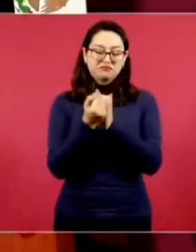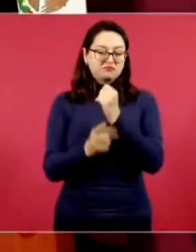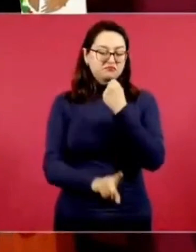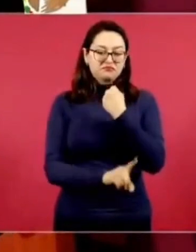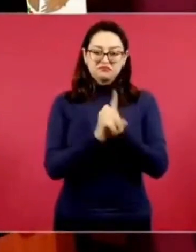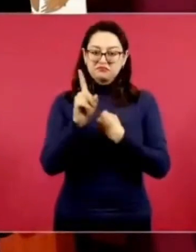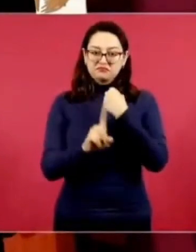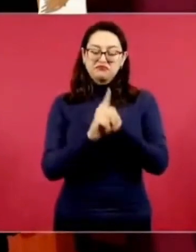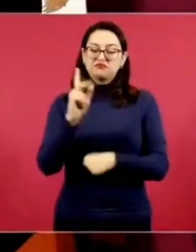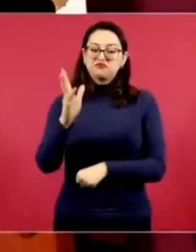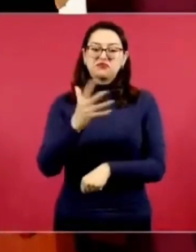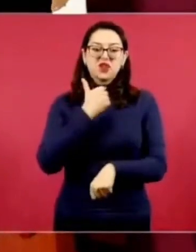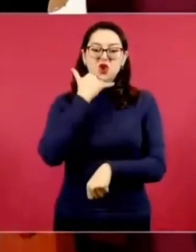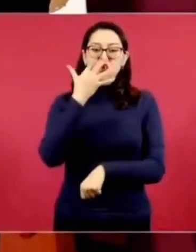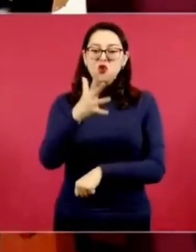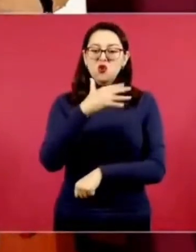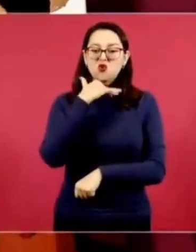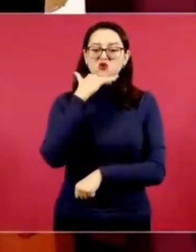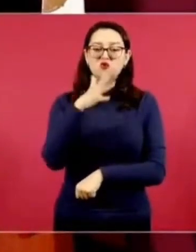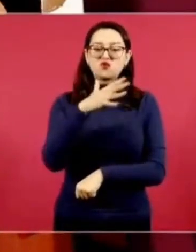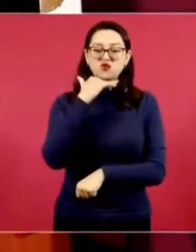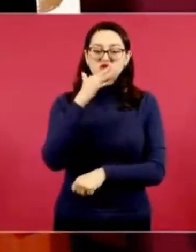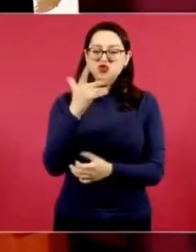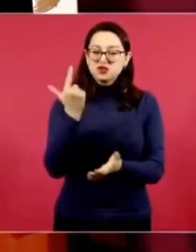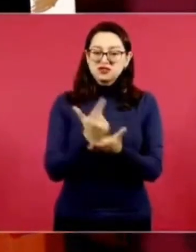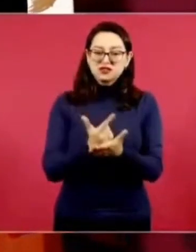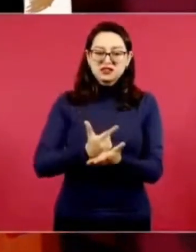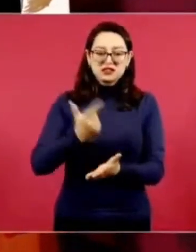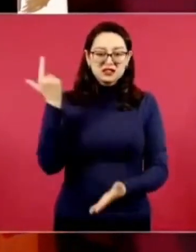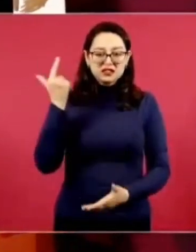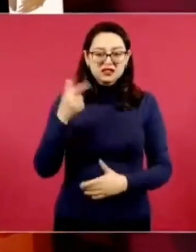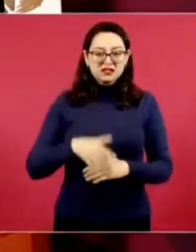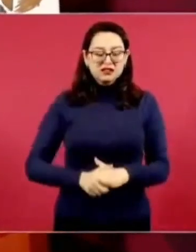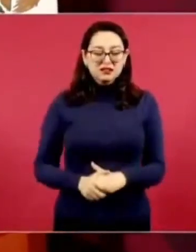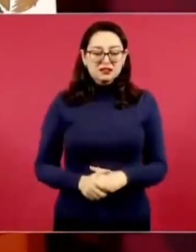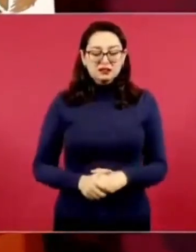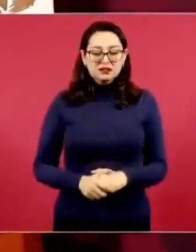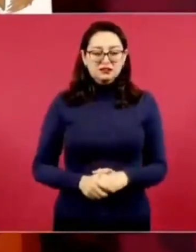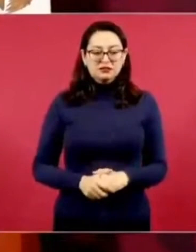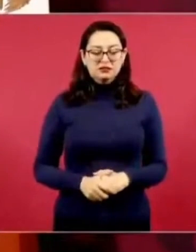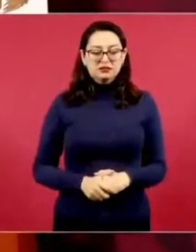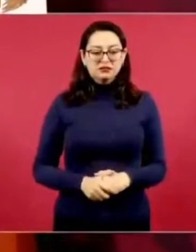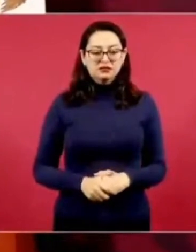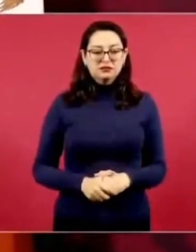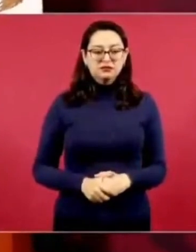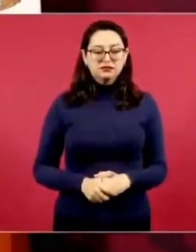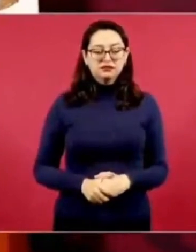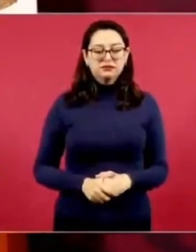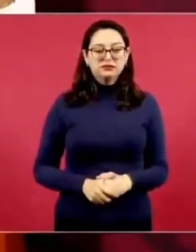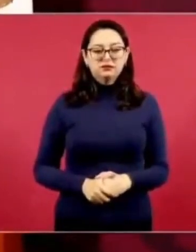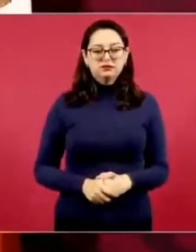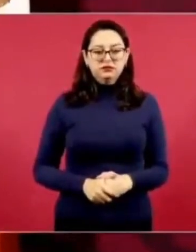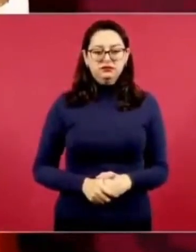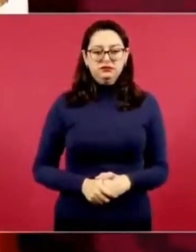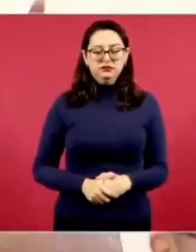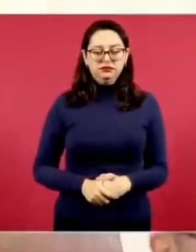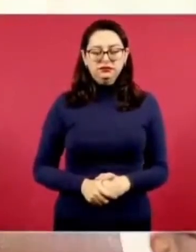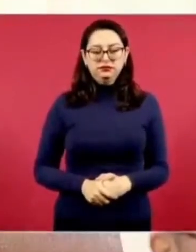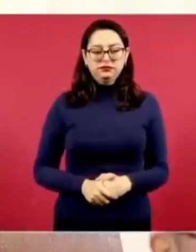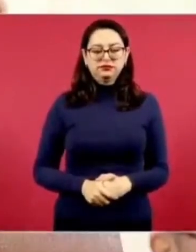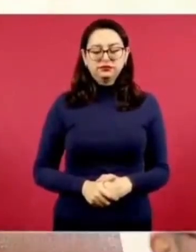la corrupción. Entonces, todo esto, envuelto